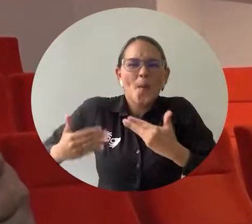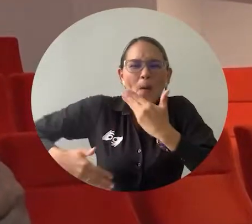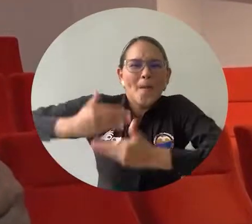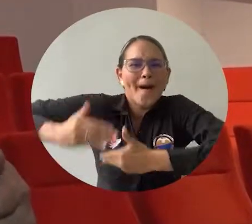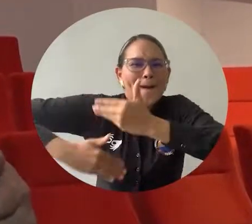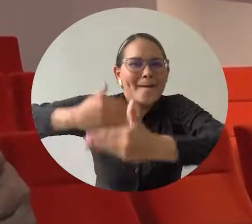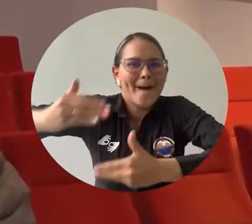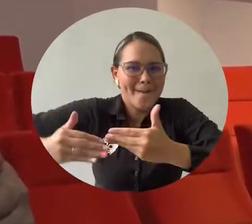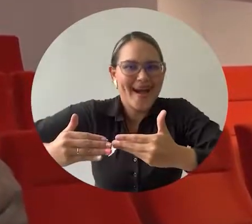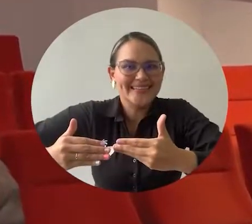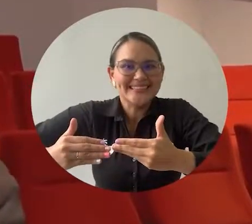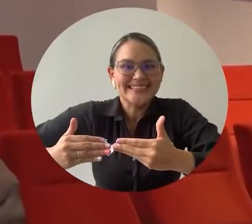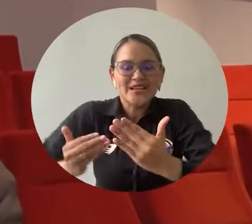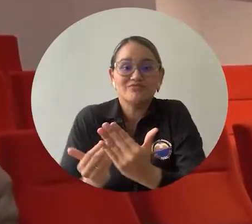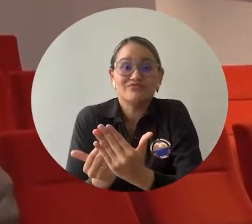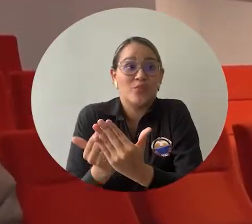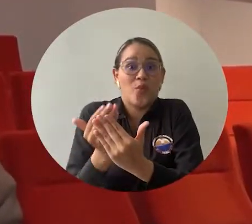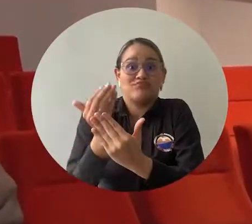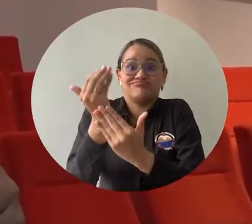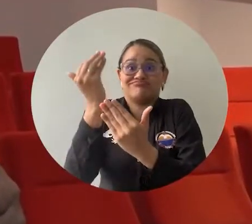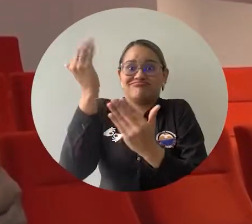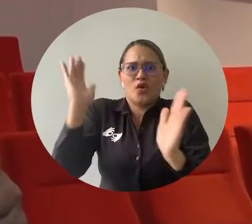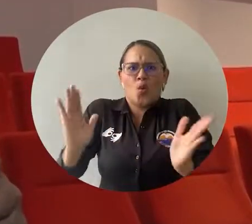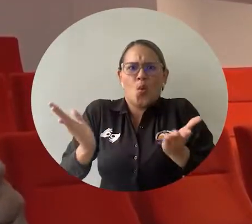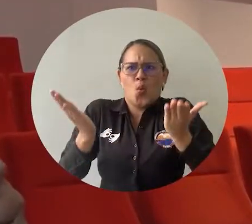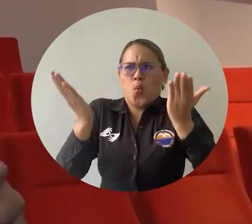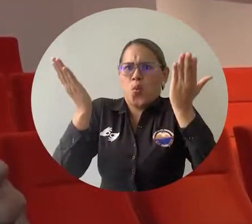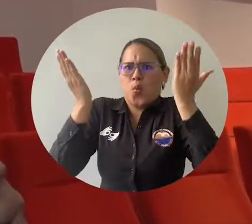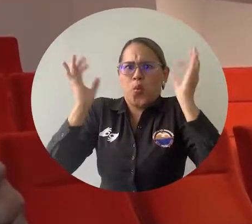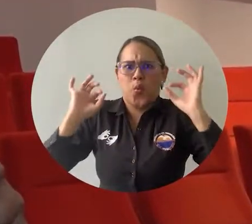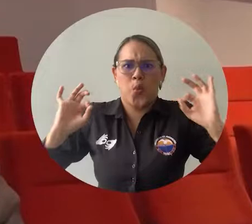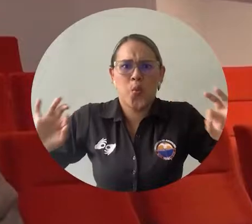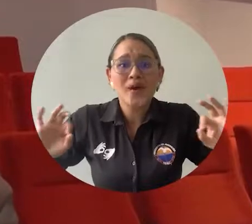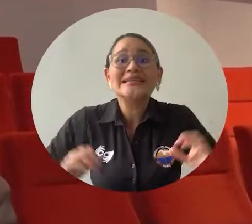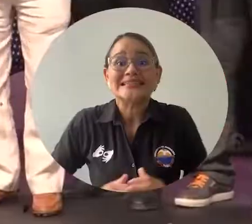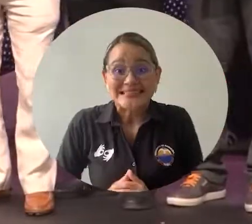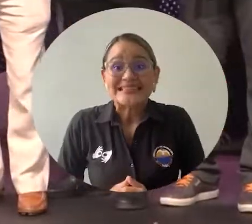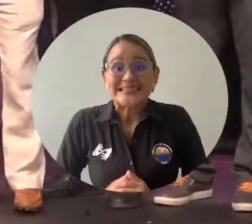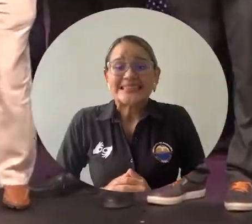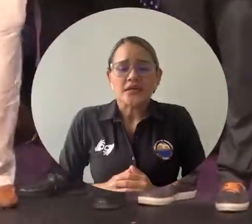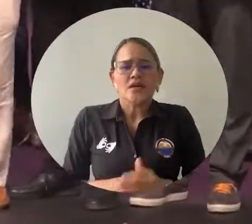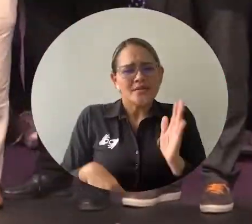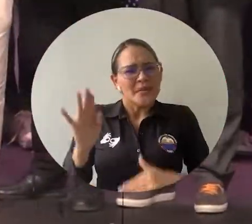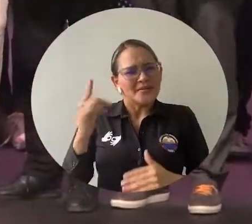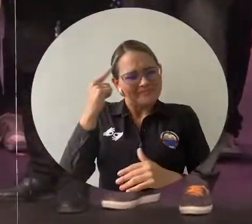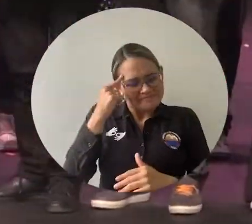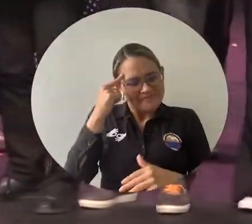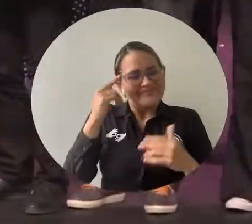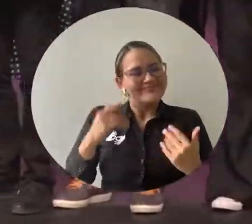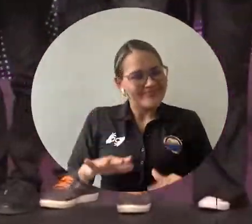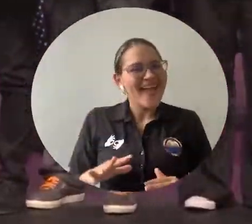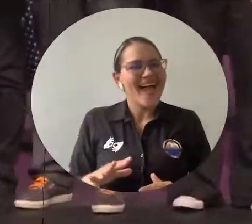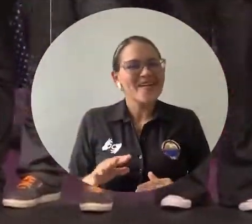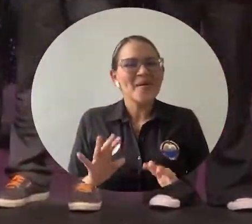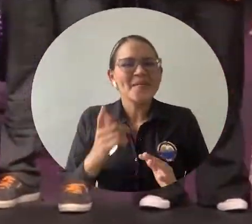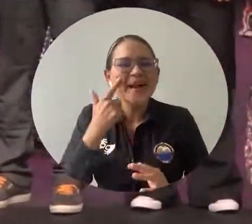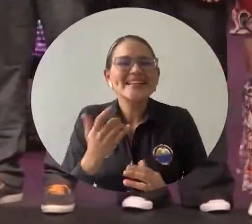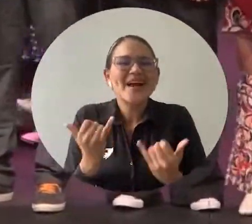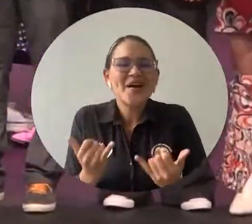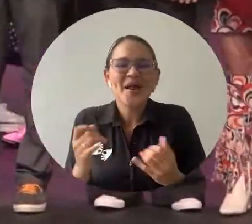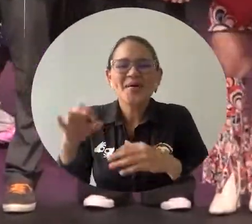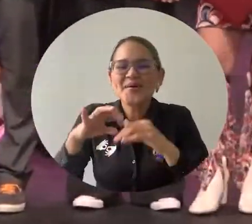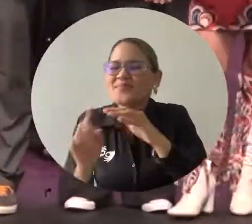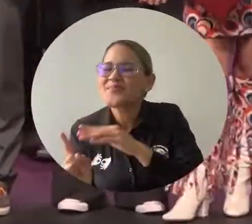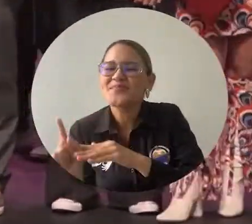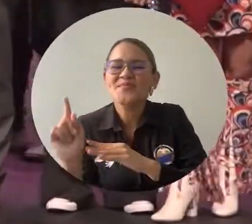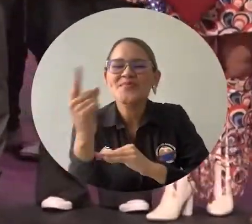a lo que es hoy en día, a reconocer lo que nos antecedió y que nos ha llevado al momento, como decimos, de recoger los frutos.